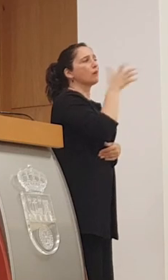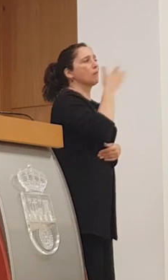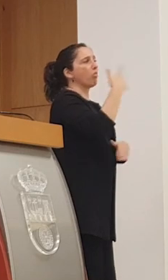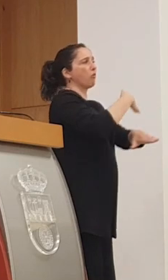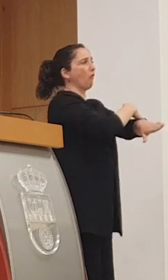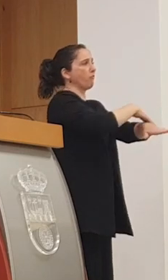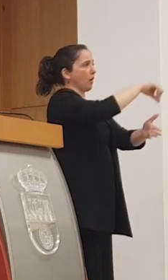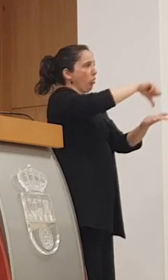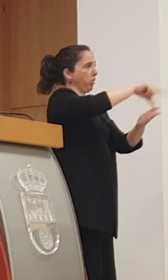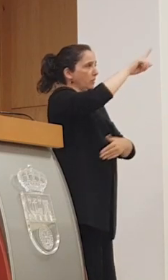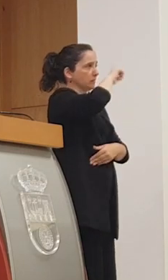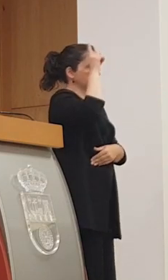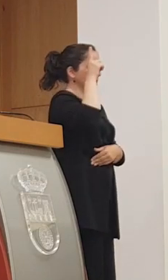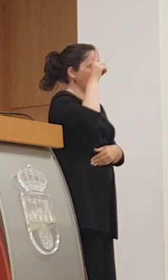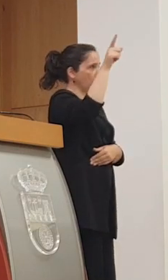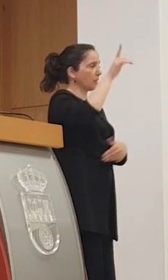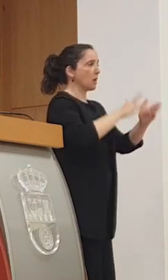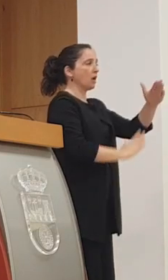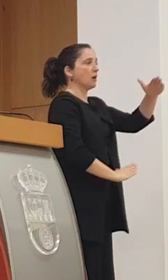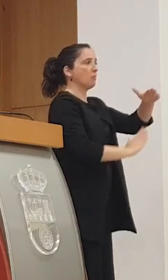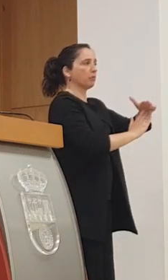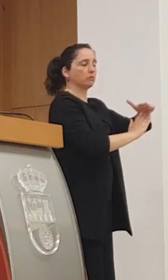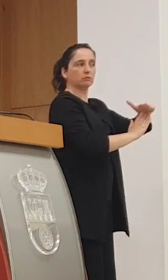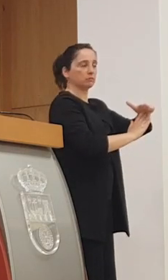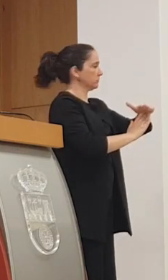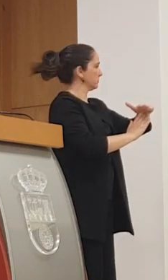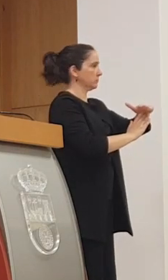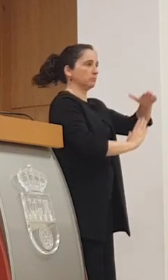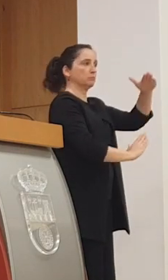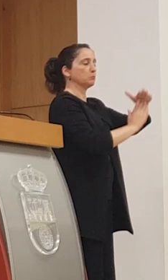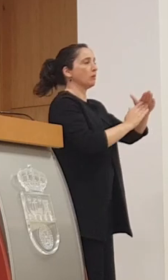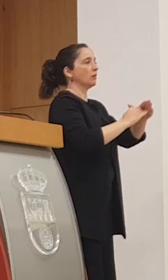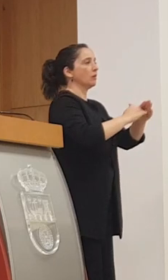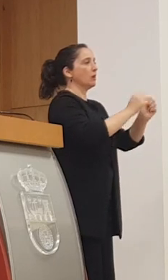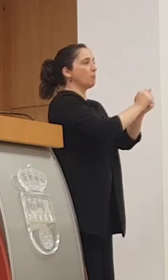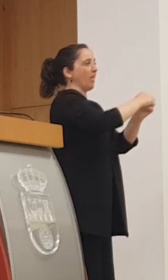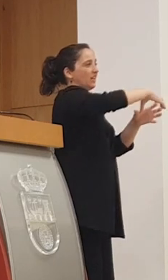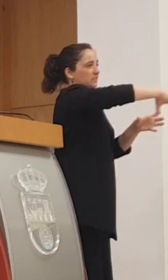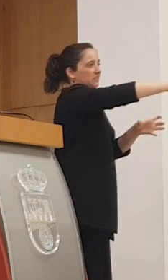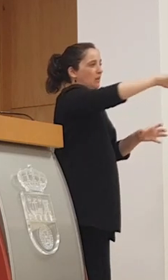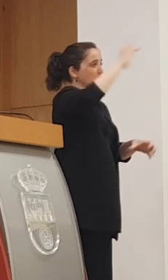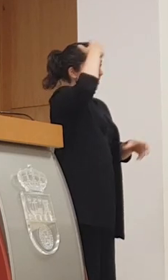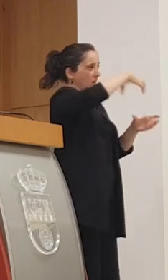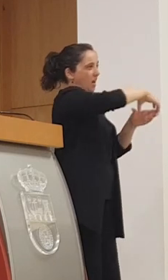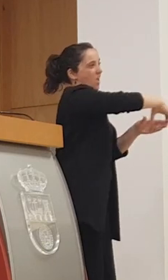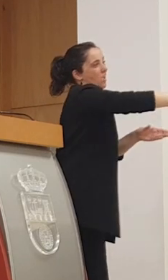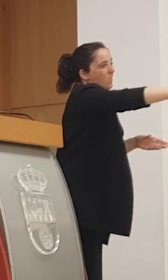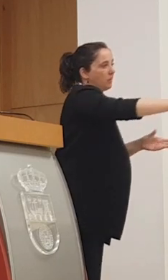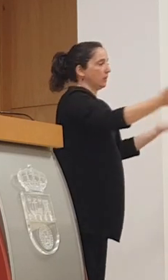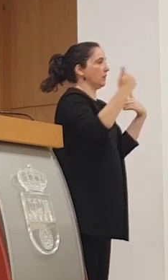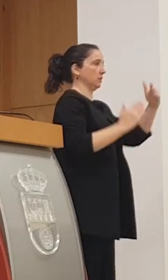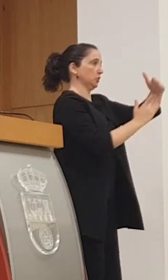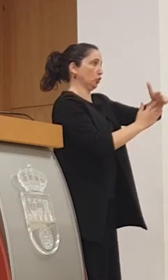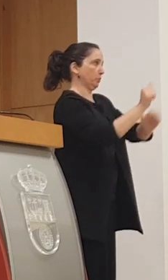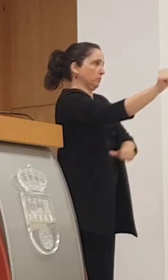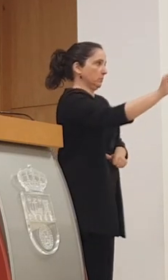reclamación ante el Gobierno central para que se paralice definitivamente el desmantelamiento del espigón de la Magdalena y